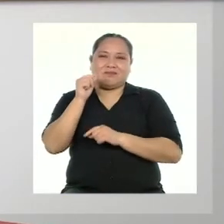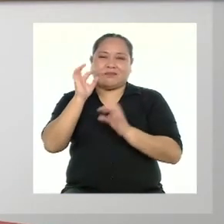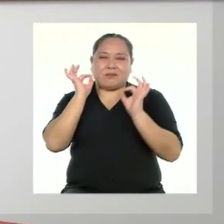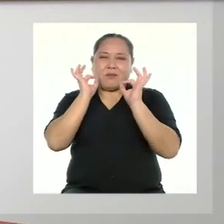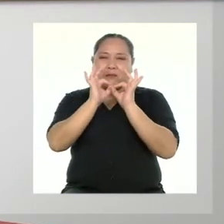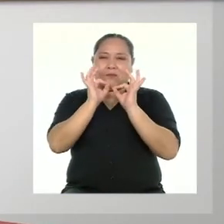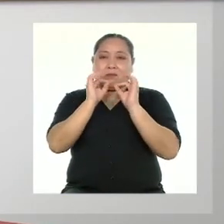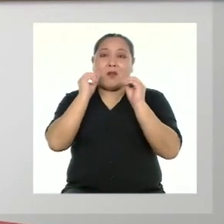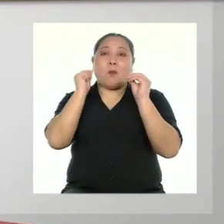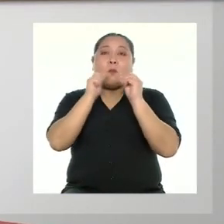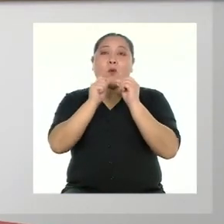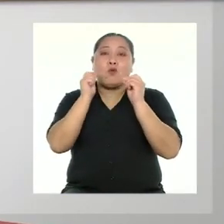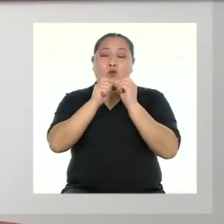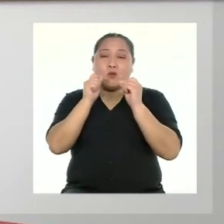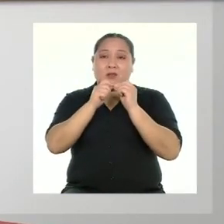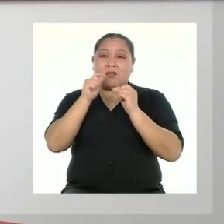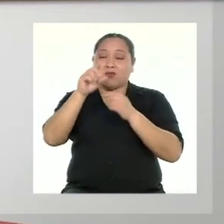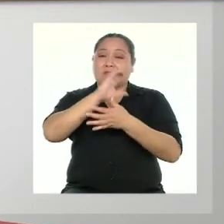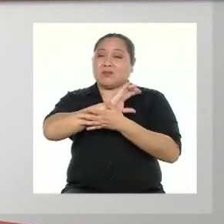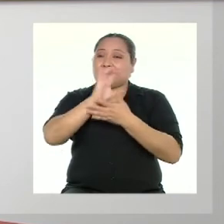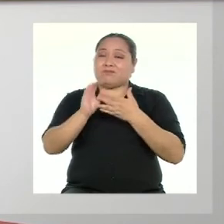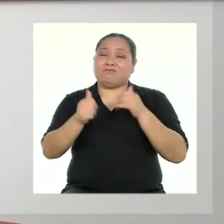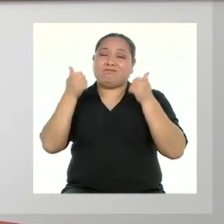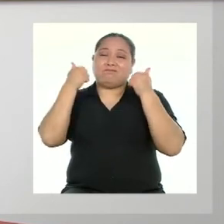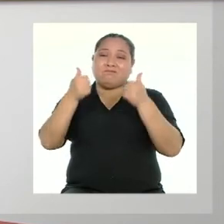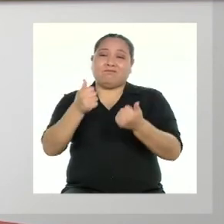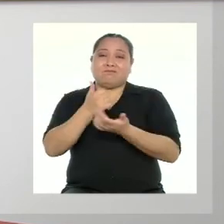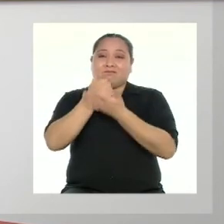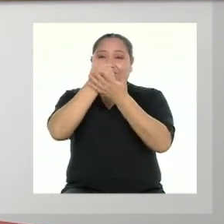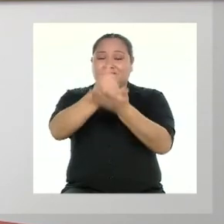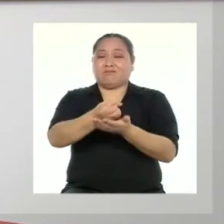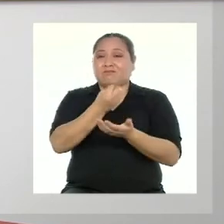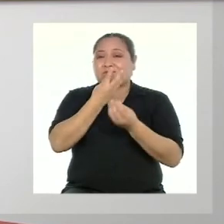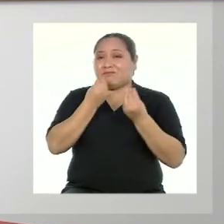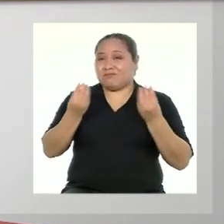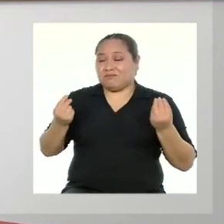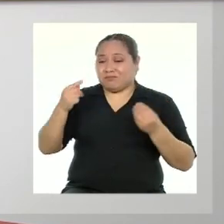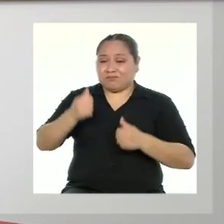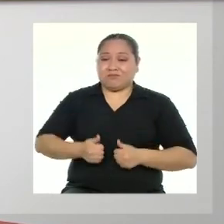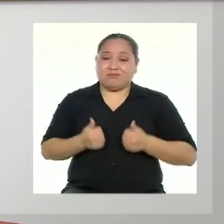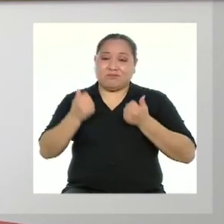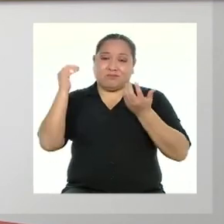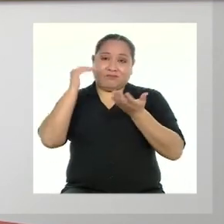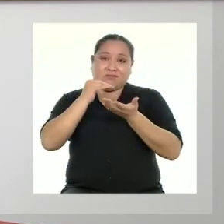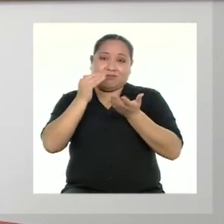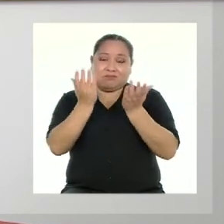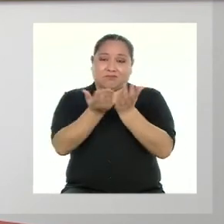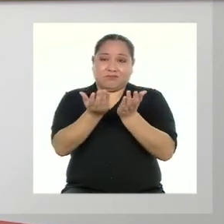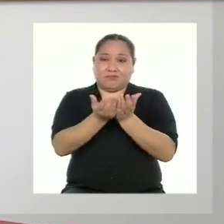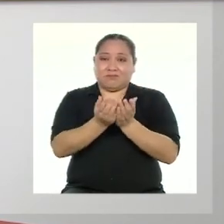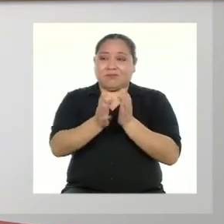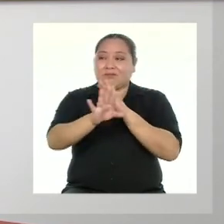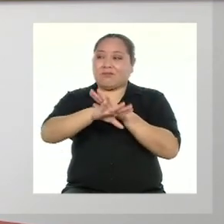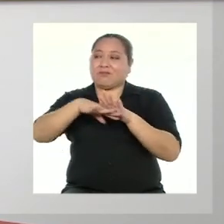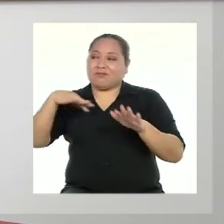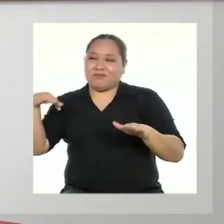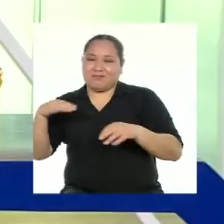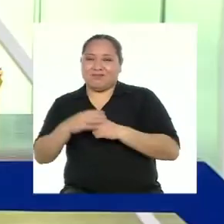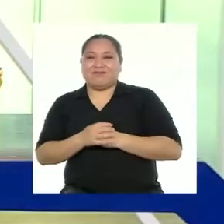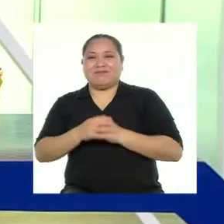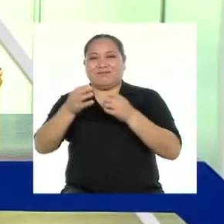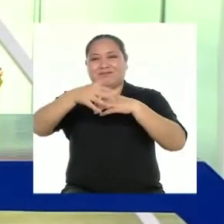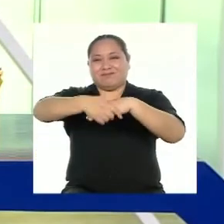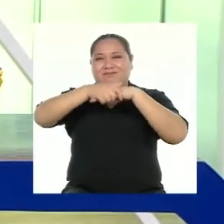puntualidad es una cualidad muy buena que te ayudará mucho tanto en la vida escolar como fuera de ella Te felicito